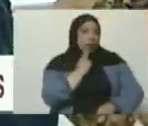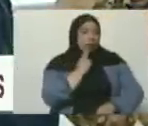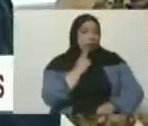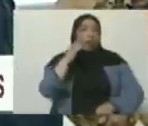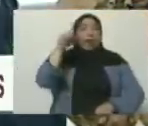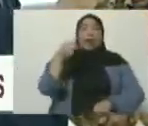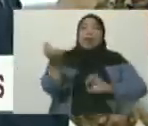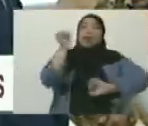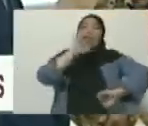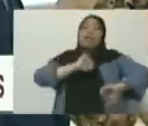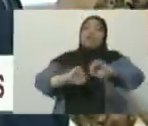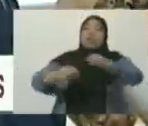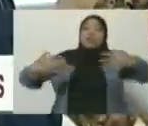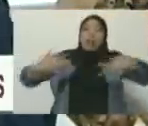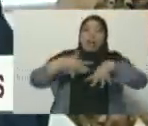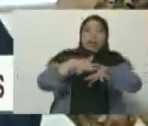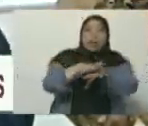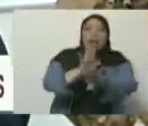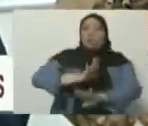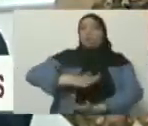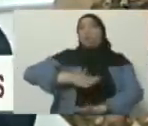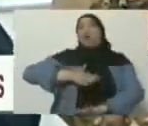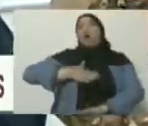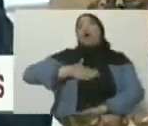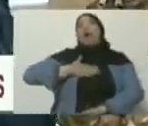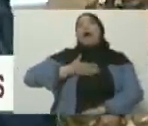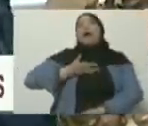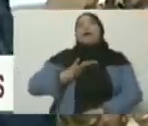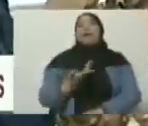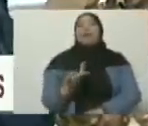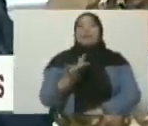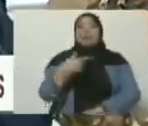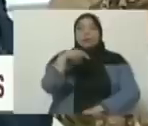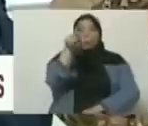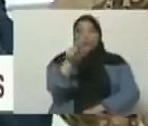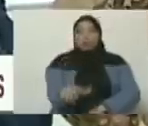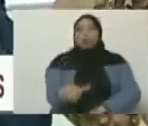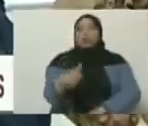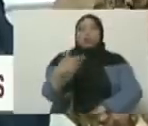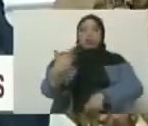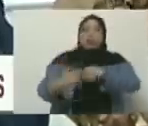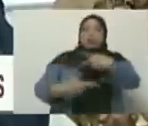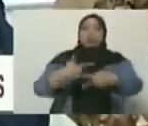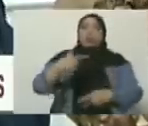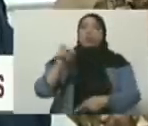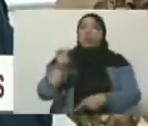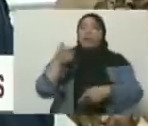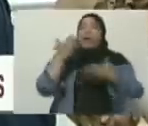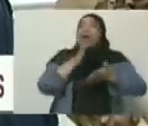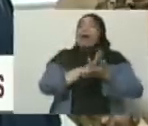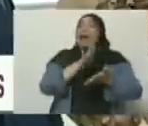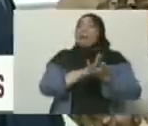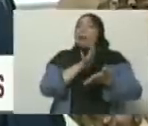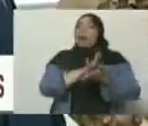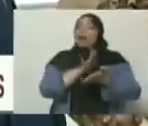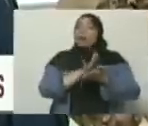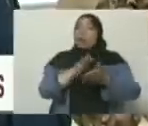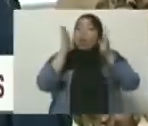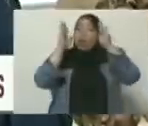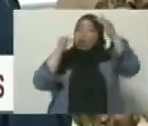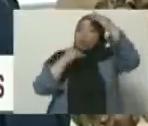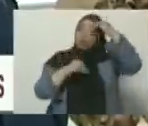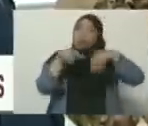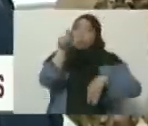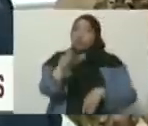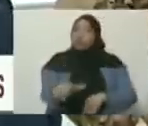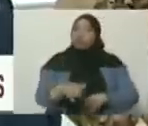para la defensa integral y que podamos hacer la mitigación necesaria. Y lo más importante es mantener la calma, la tranquilidad